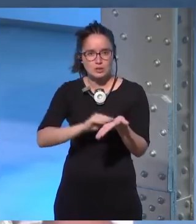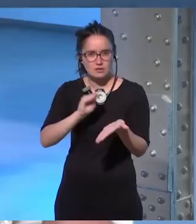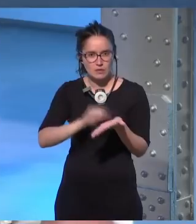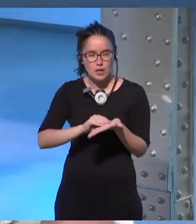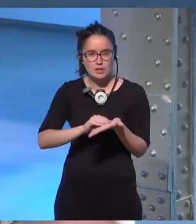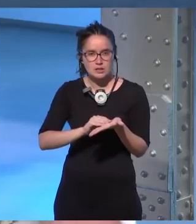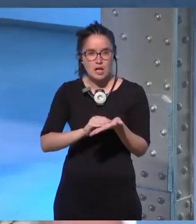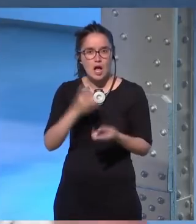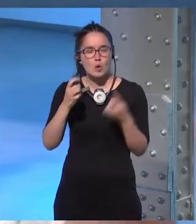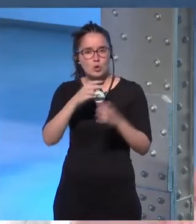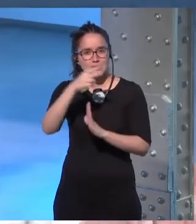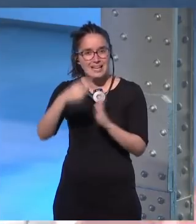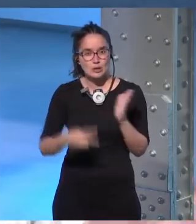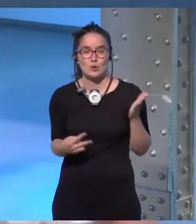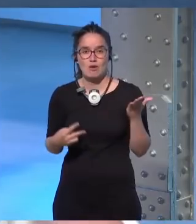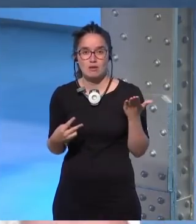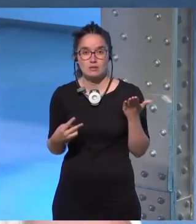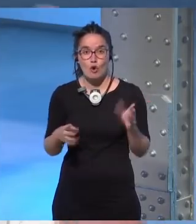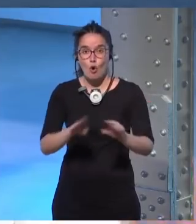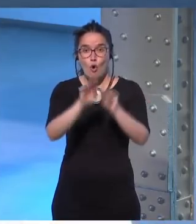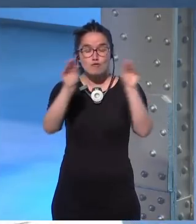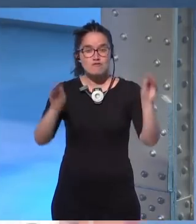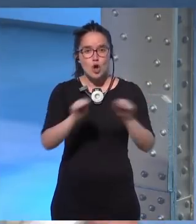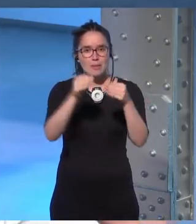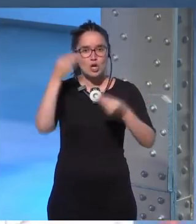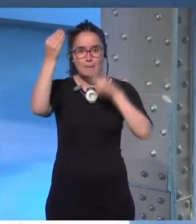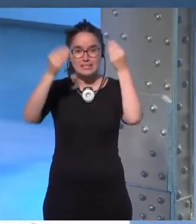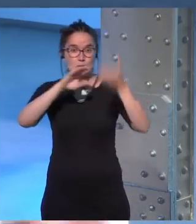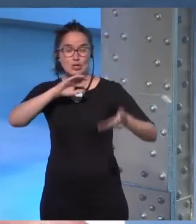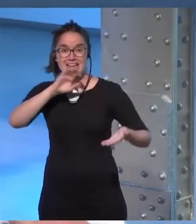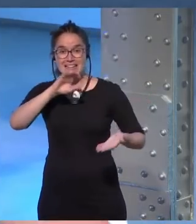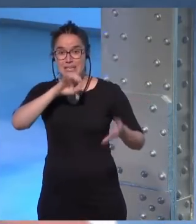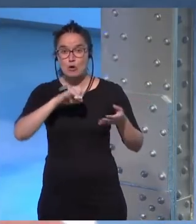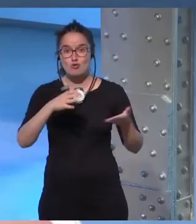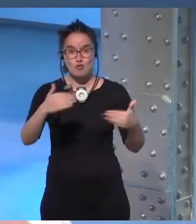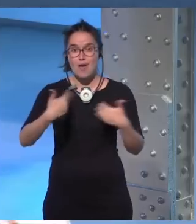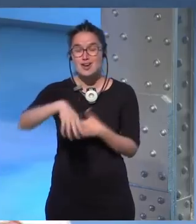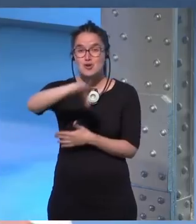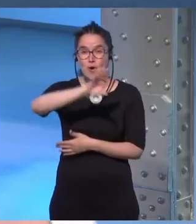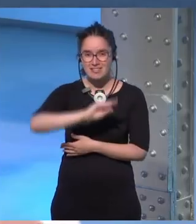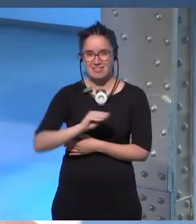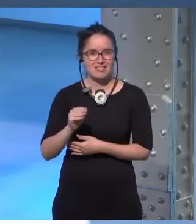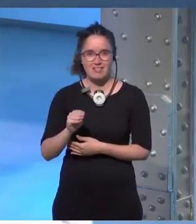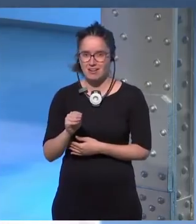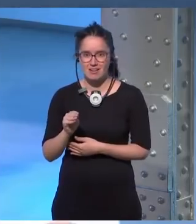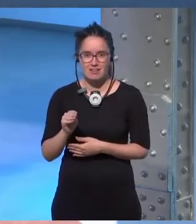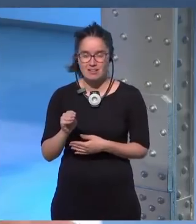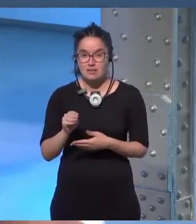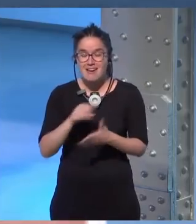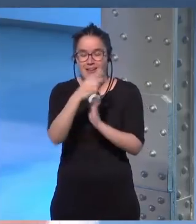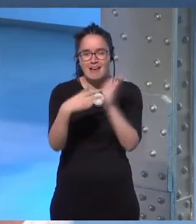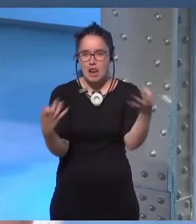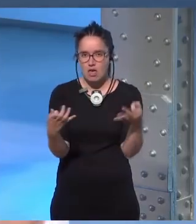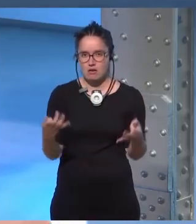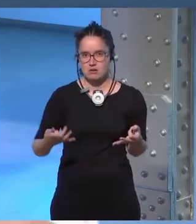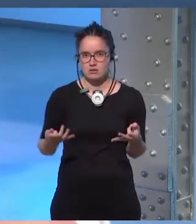hay lectores que no han tenido formación en pensamiento crítico que no acaban de entender exactamente qué es lo que están leyendo